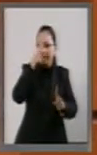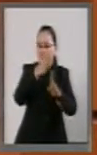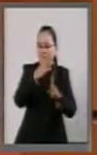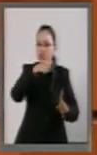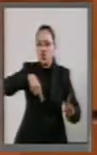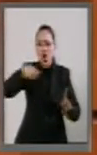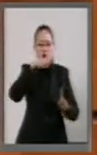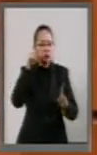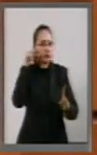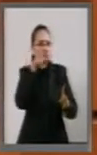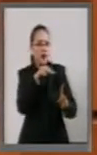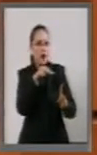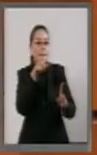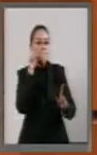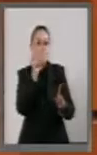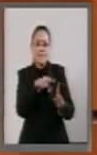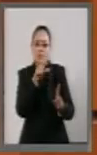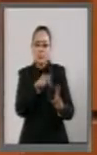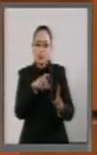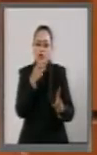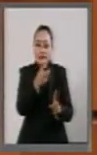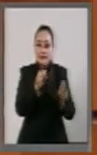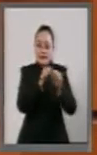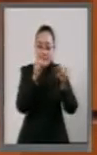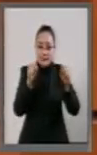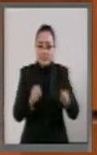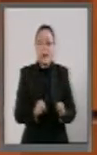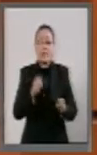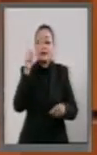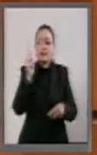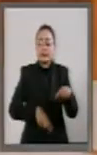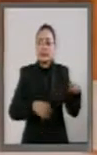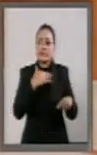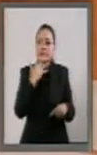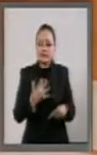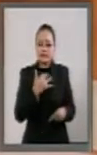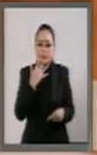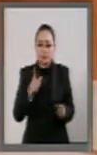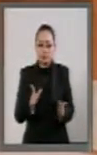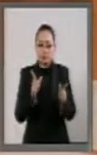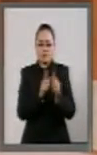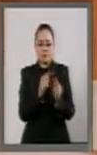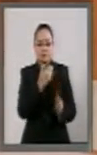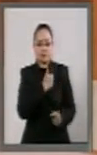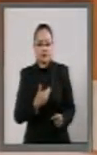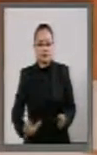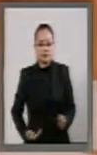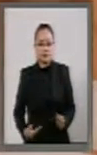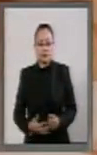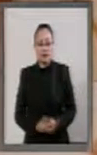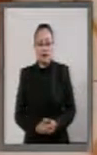que es tener ya este sistema de combate a la corrupción. Es cuanto, señor presidente.